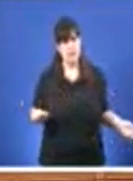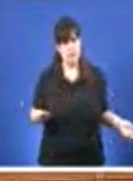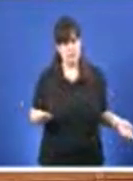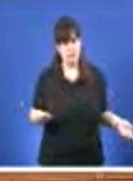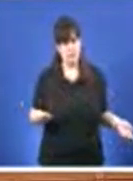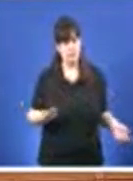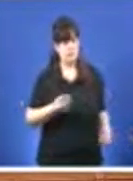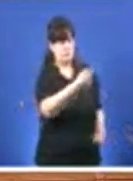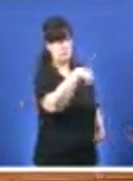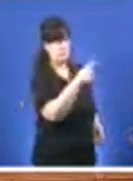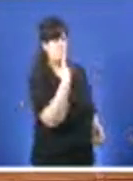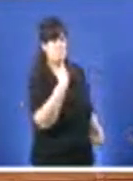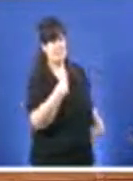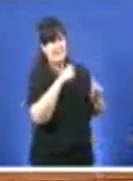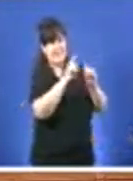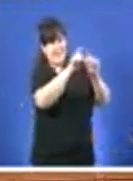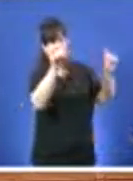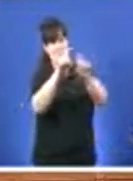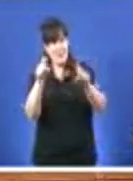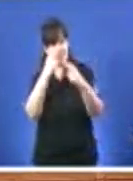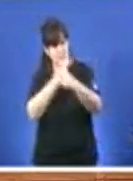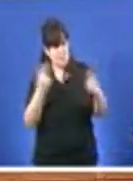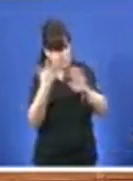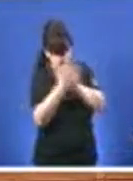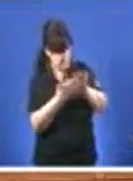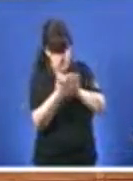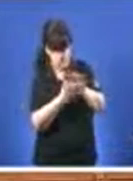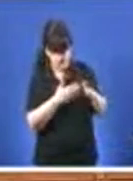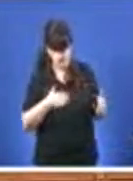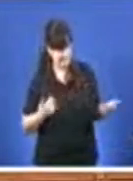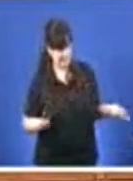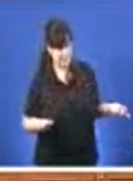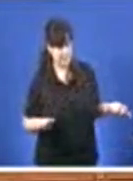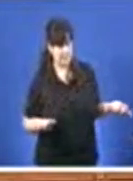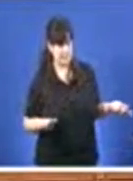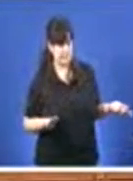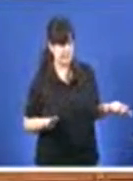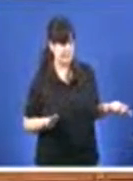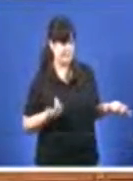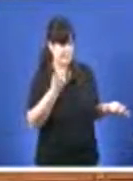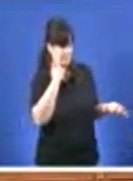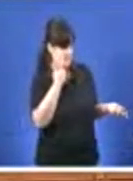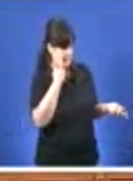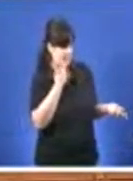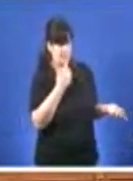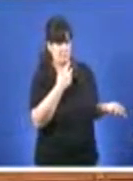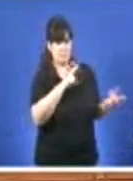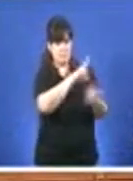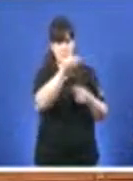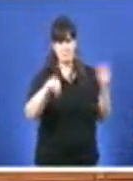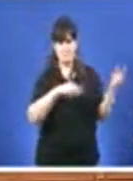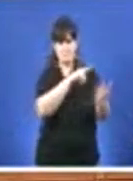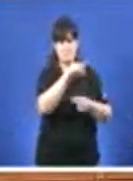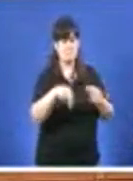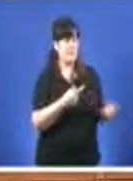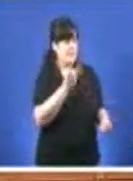algúnas empresas públicas. Señoría, con todos os respetos, si por o feito de estar